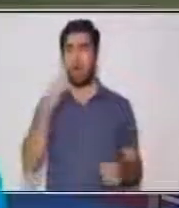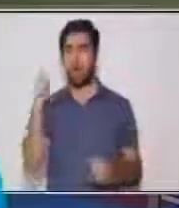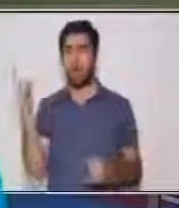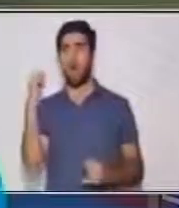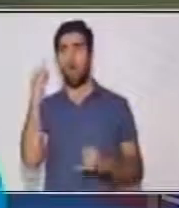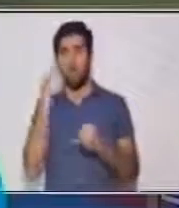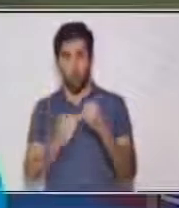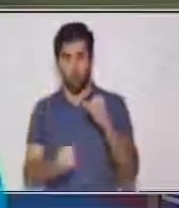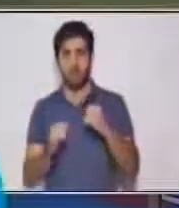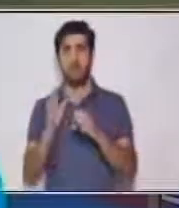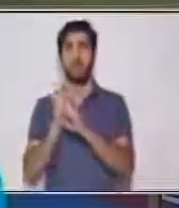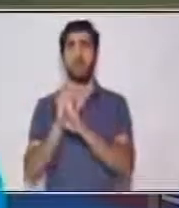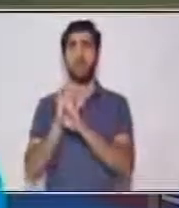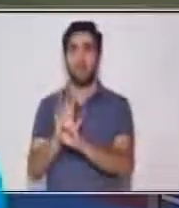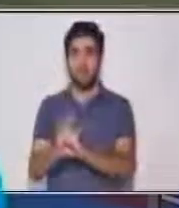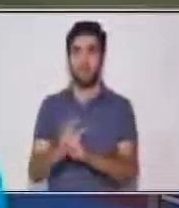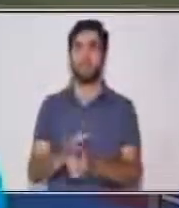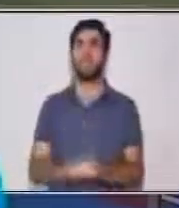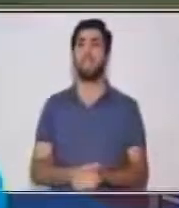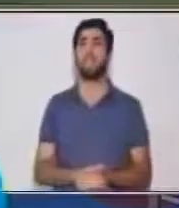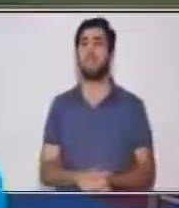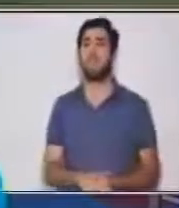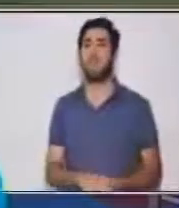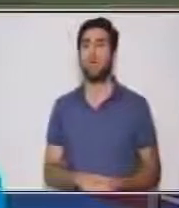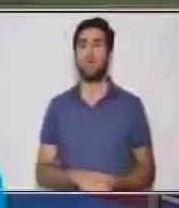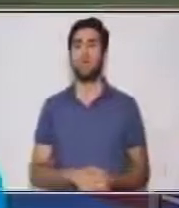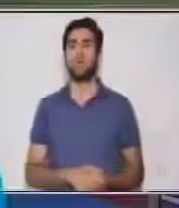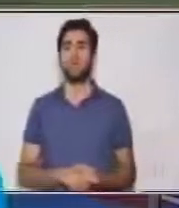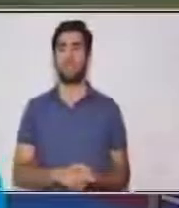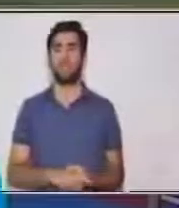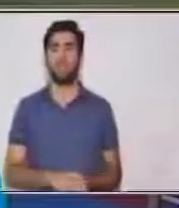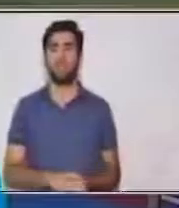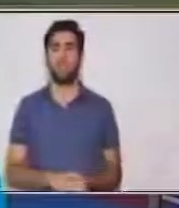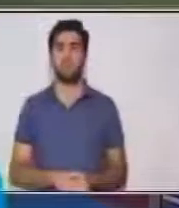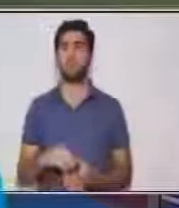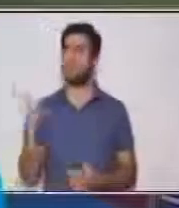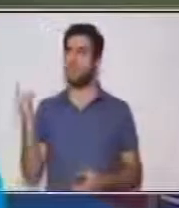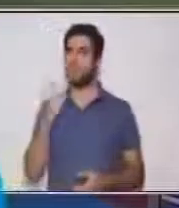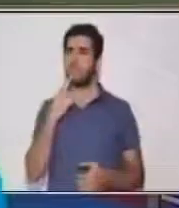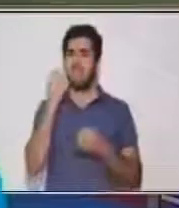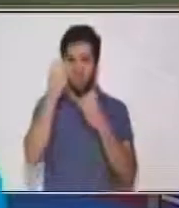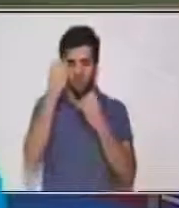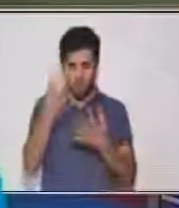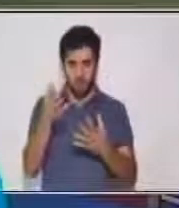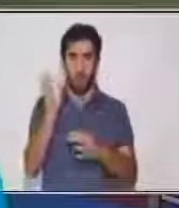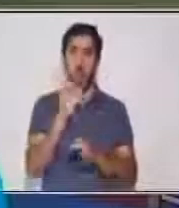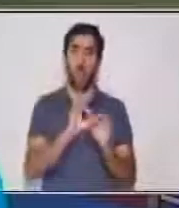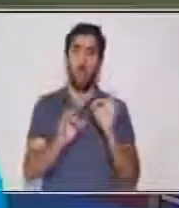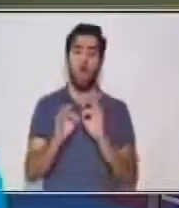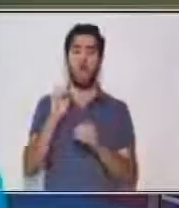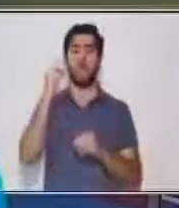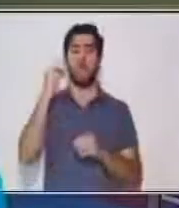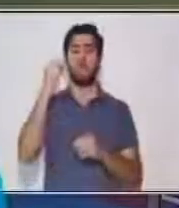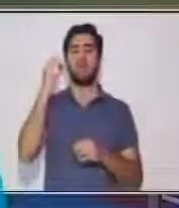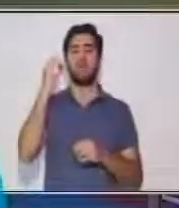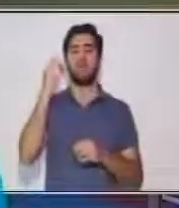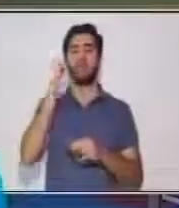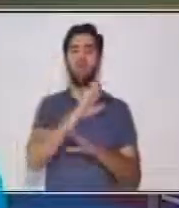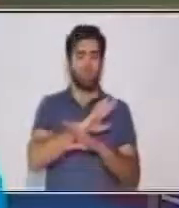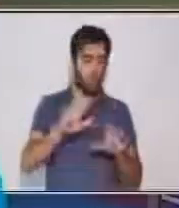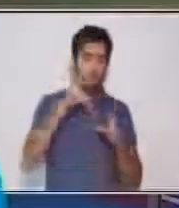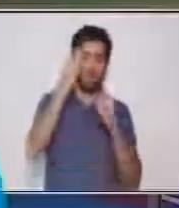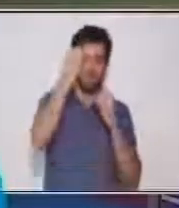y vas a decirme tú si tiene sola información o también tiene opinión. Allá es